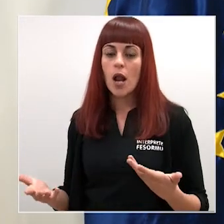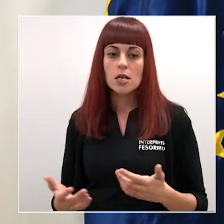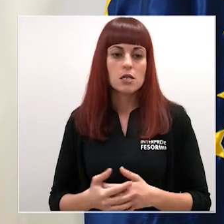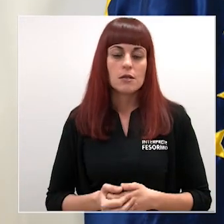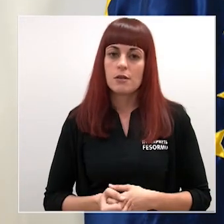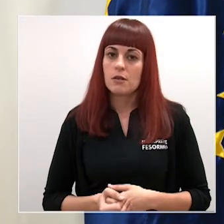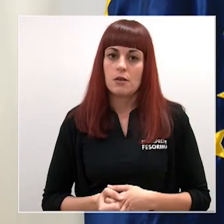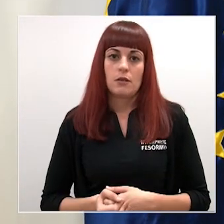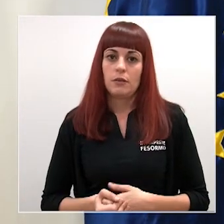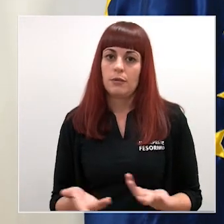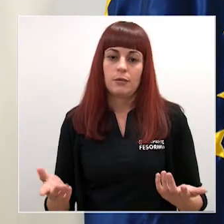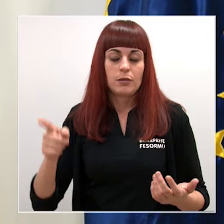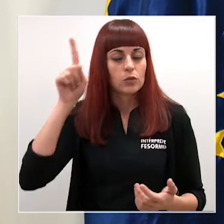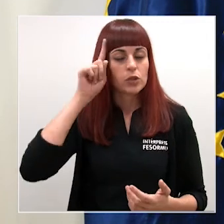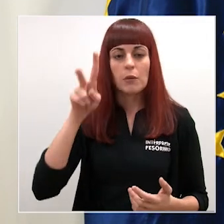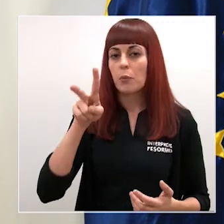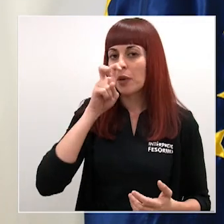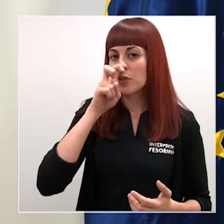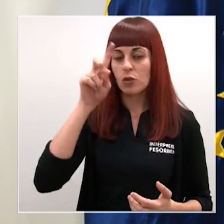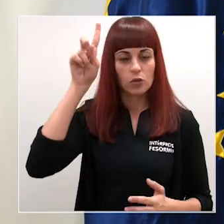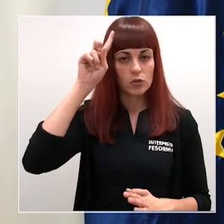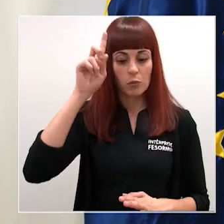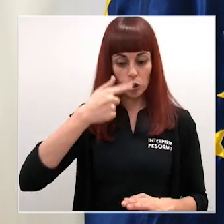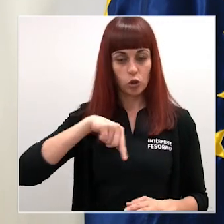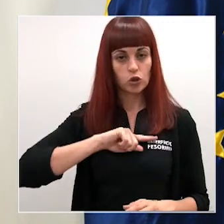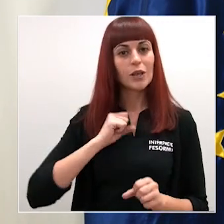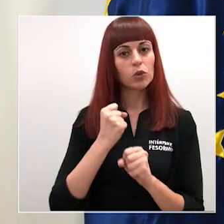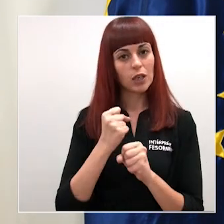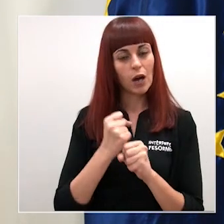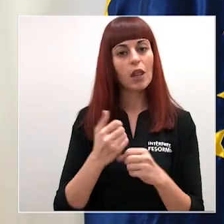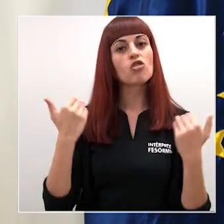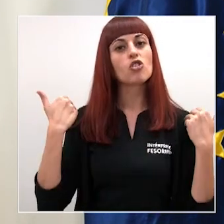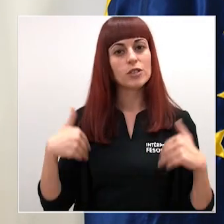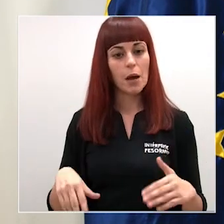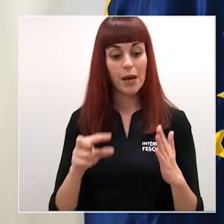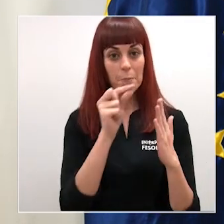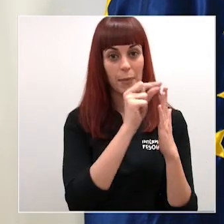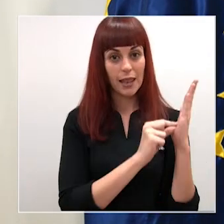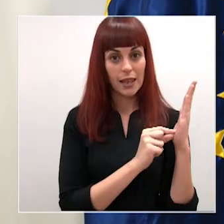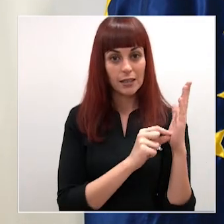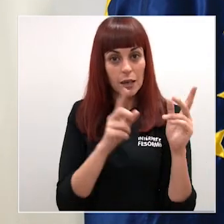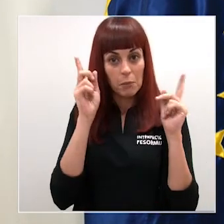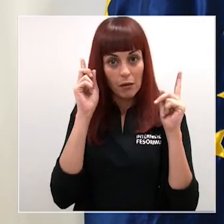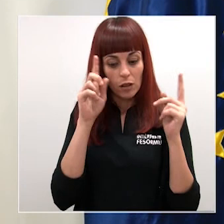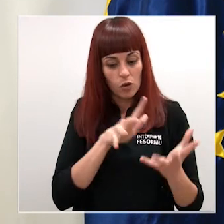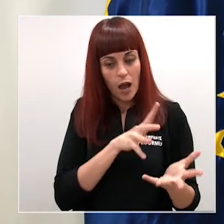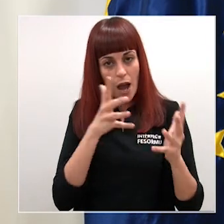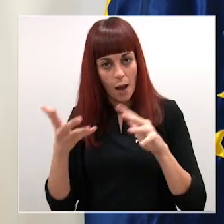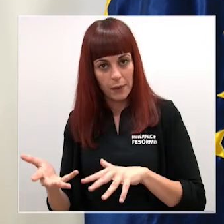para poder hacer una previsión desde luego ya estamos trabajando en poner todas las medidas preventivas posibles para que sea